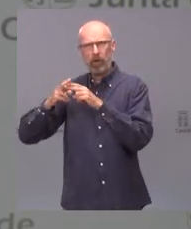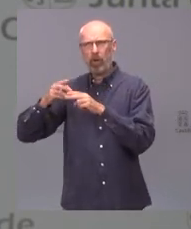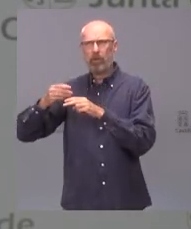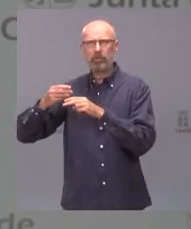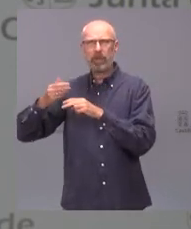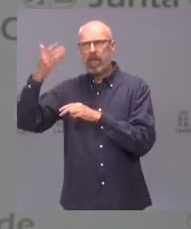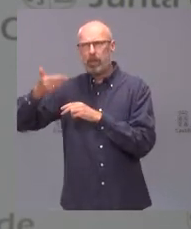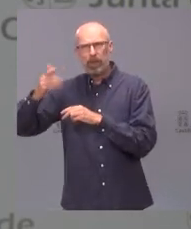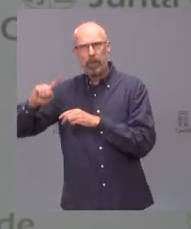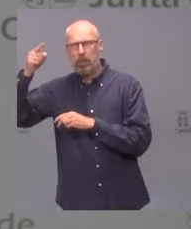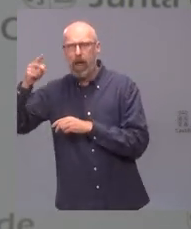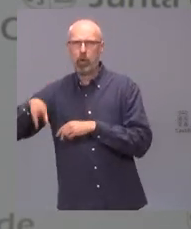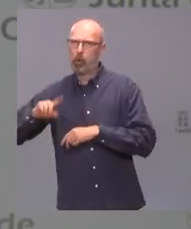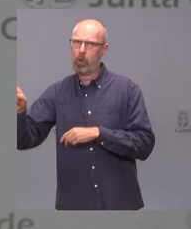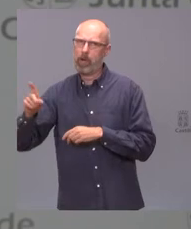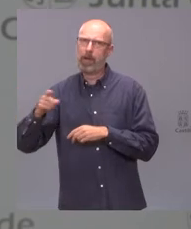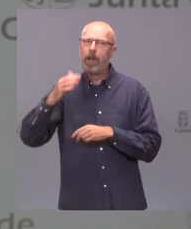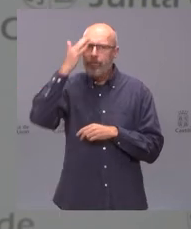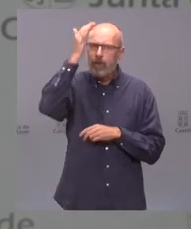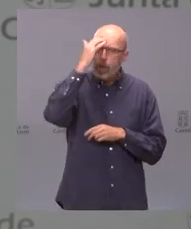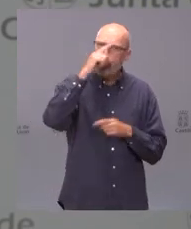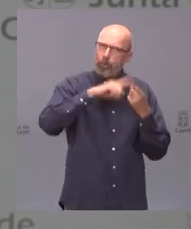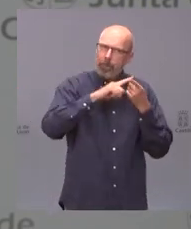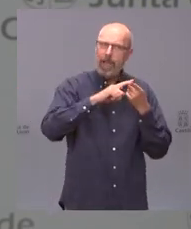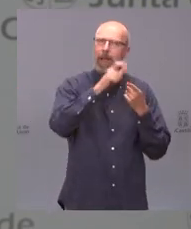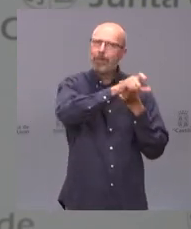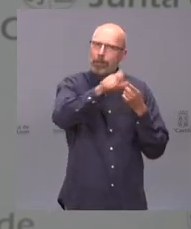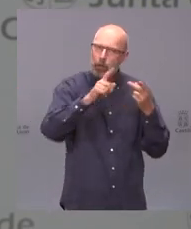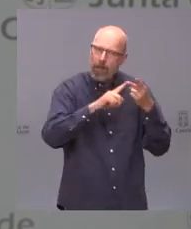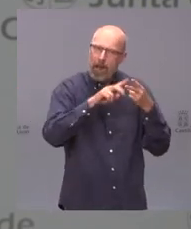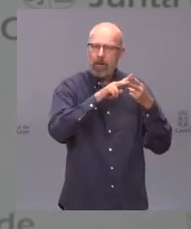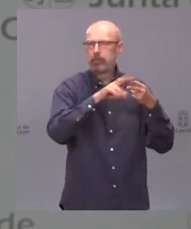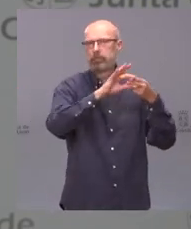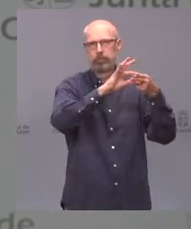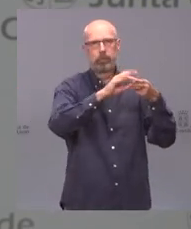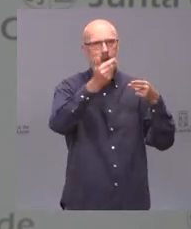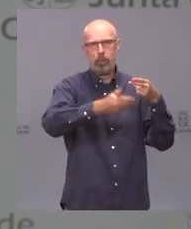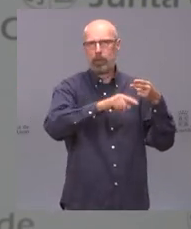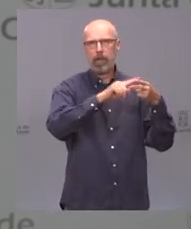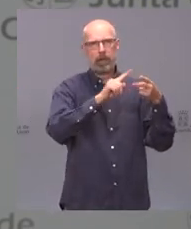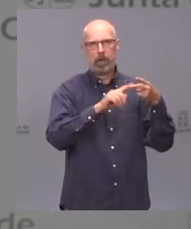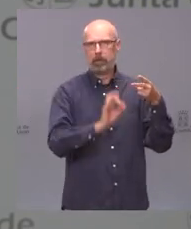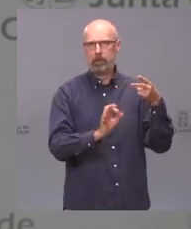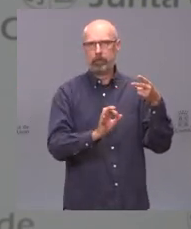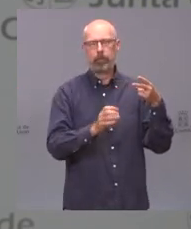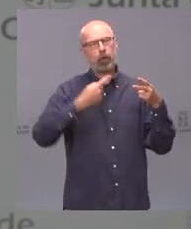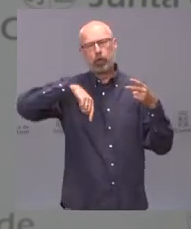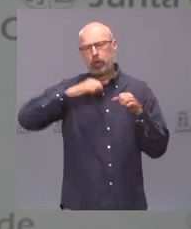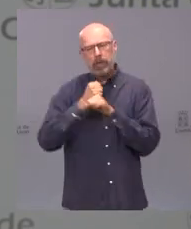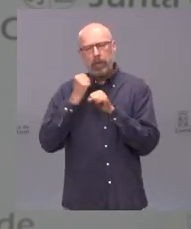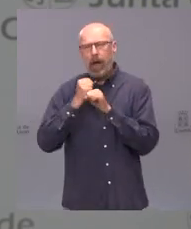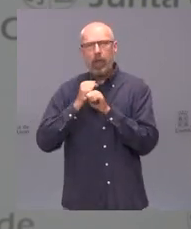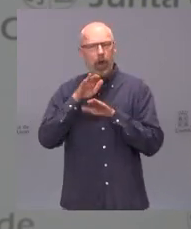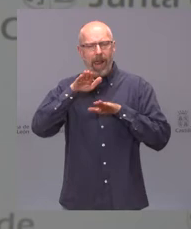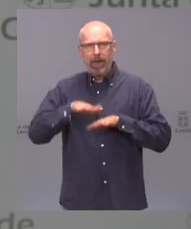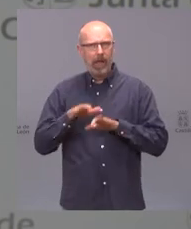que las personas así que nosotros vamos a seguir trabajando con leantad cumpliendo los acuerdos defendiendo un espacio político que es